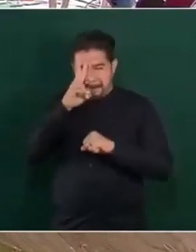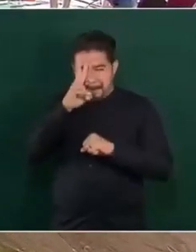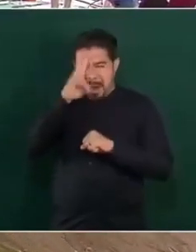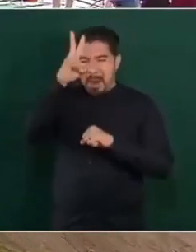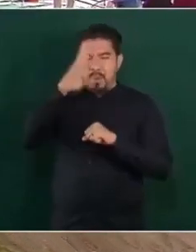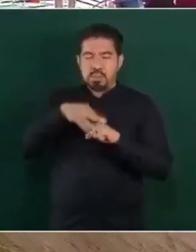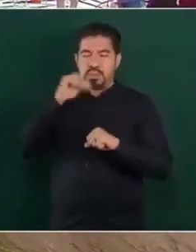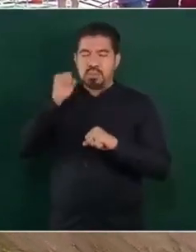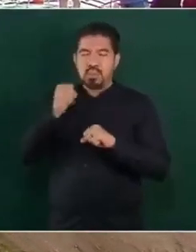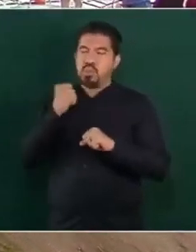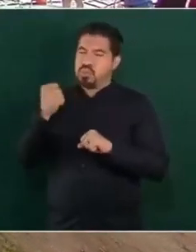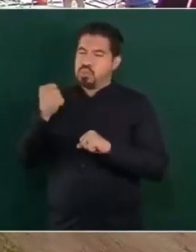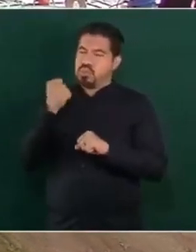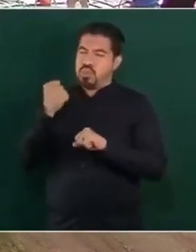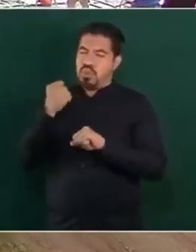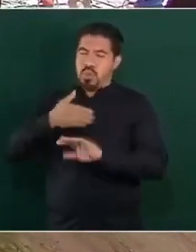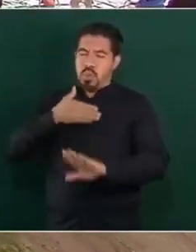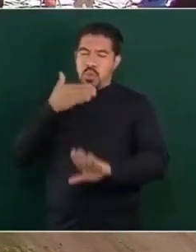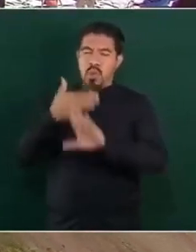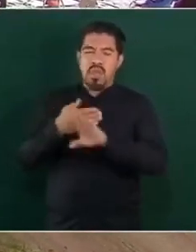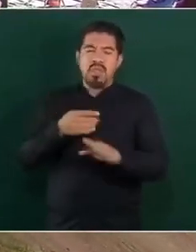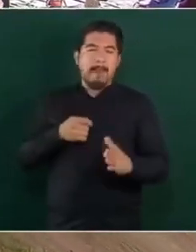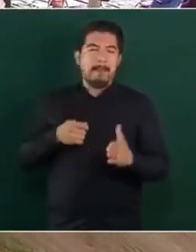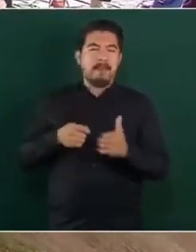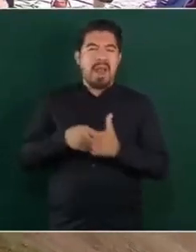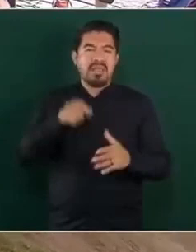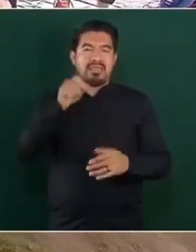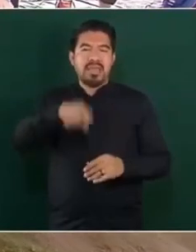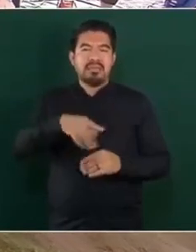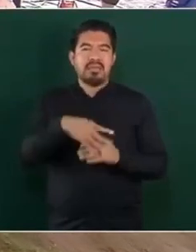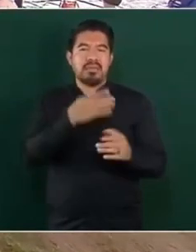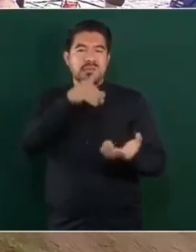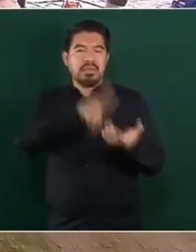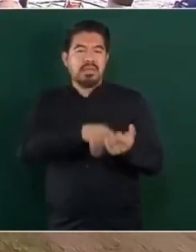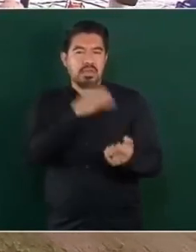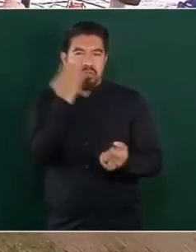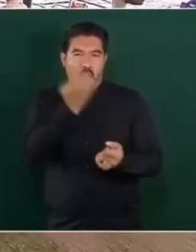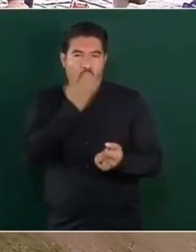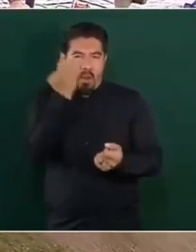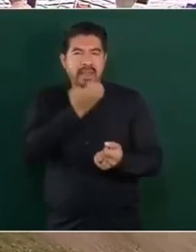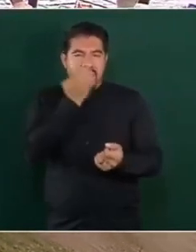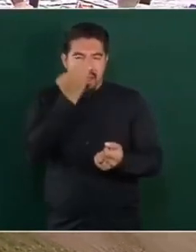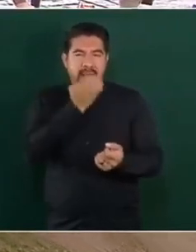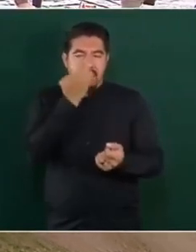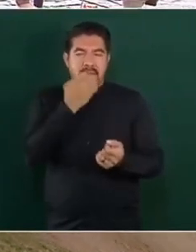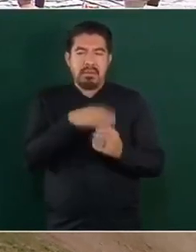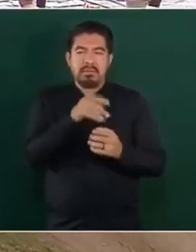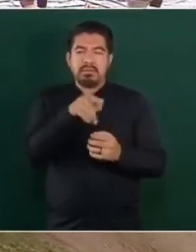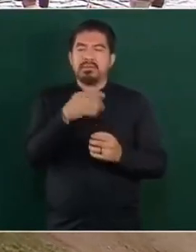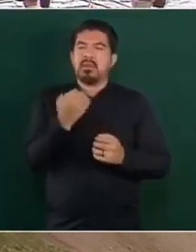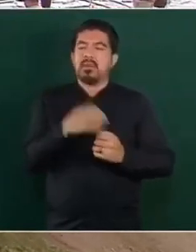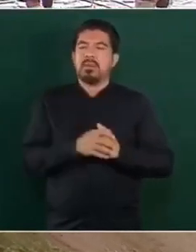bullying, es agresión entre estudiantes sobre una